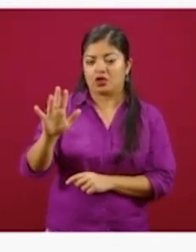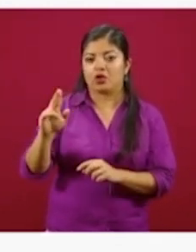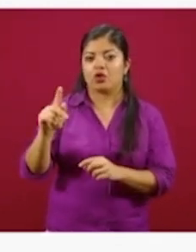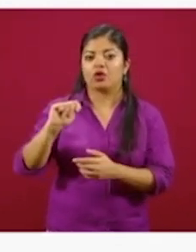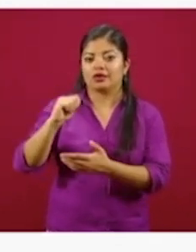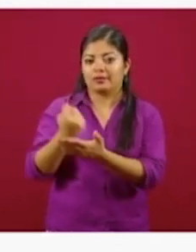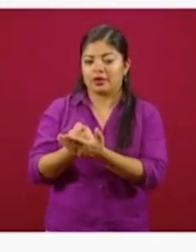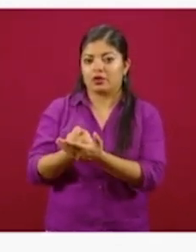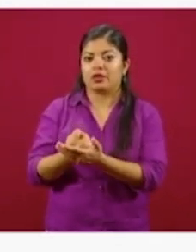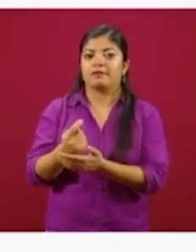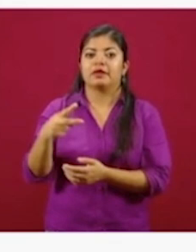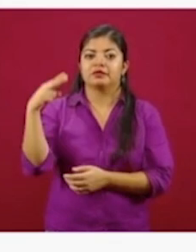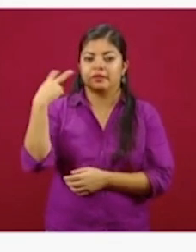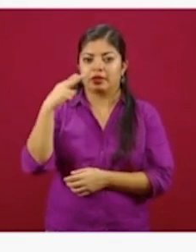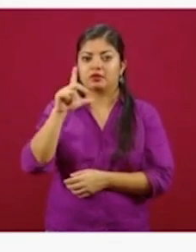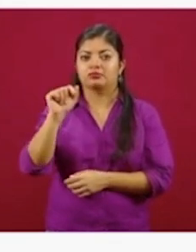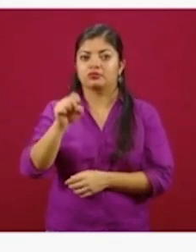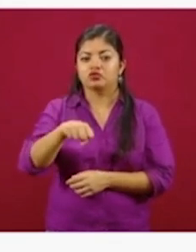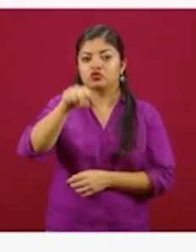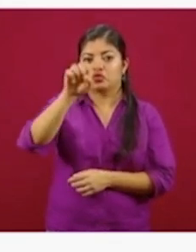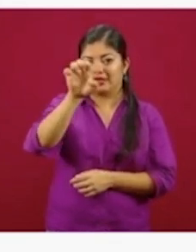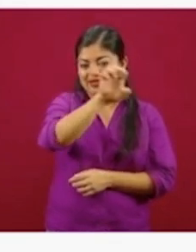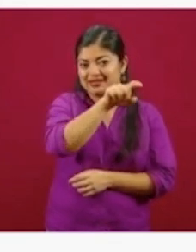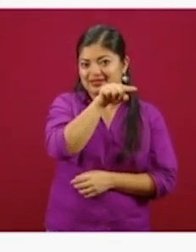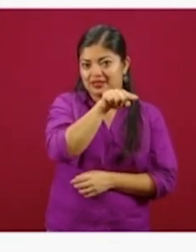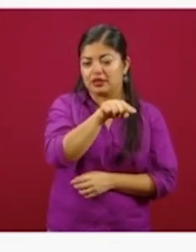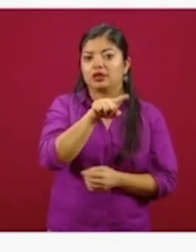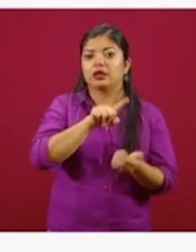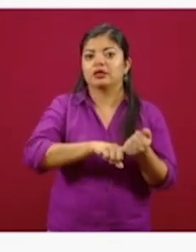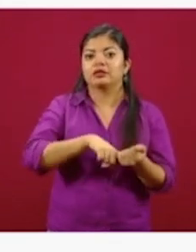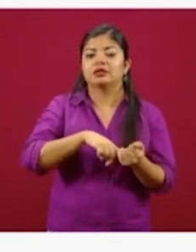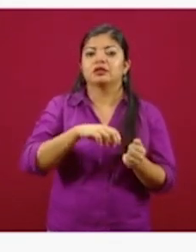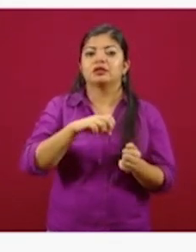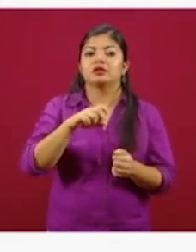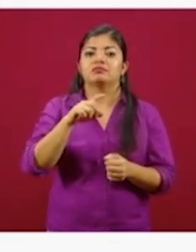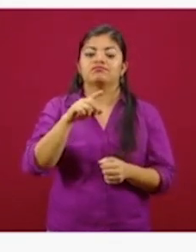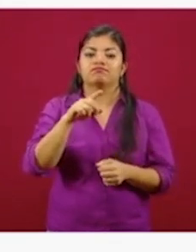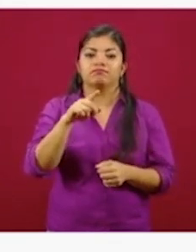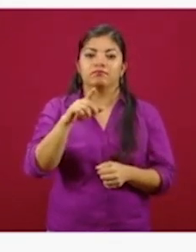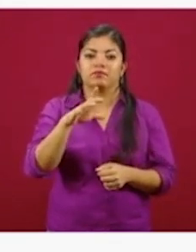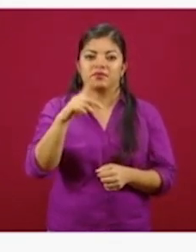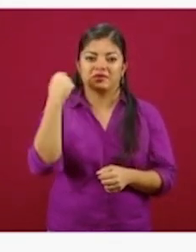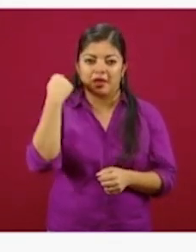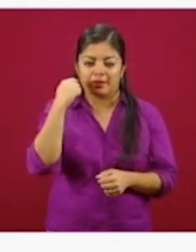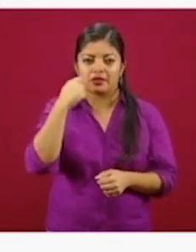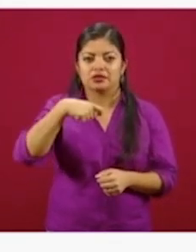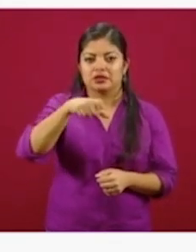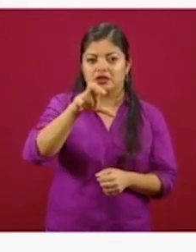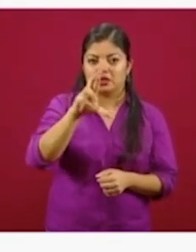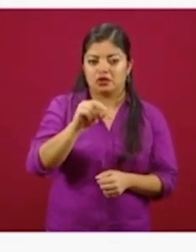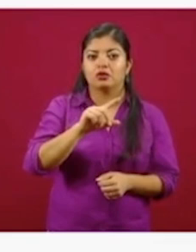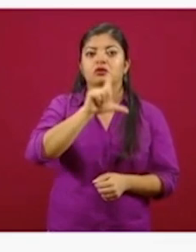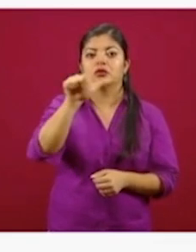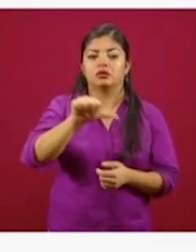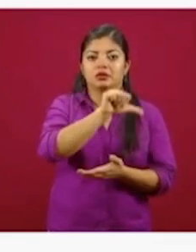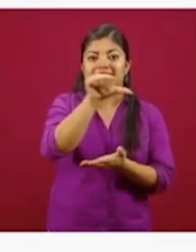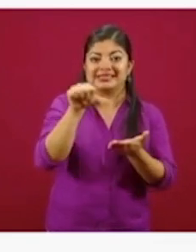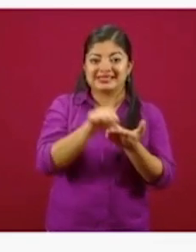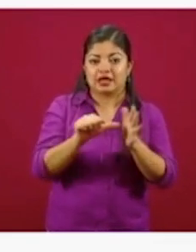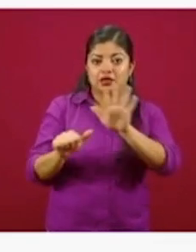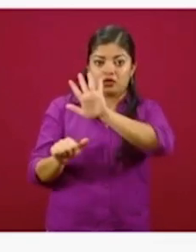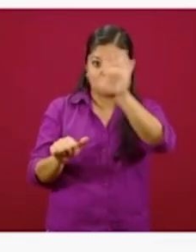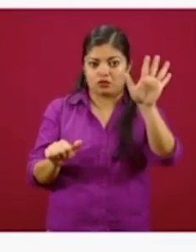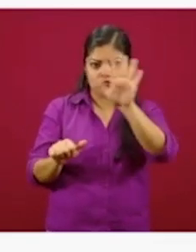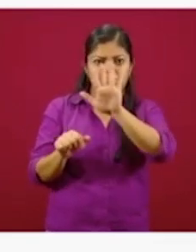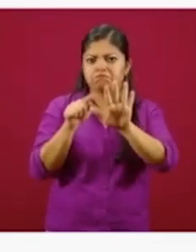sureste Caribe con Tabasco, Campeche, Yucatán y Quintana Roo y todo el centro que son los estados no costeros, pero que tienen